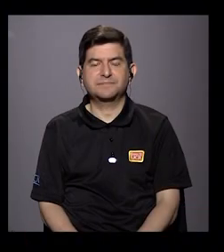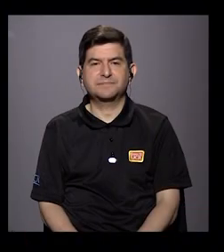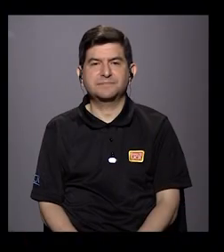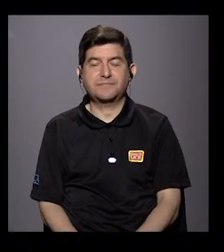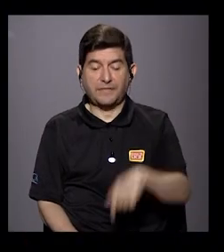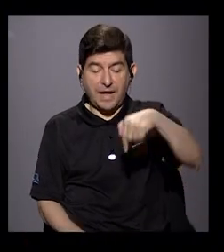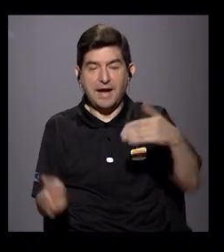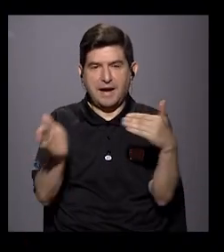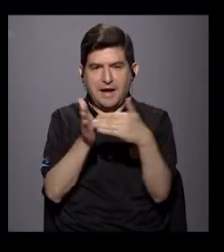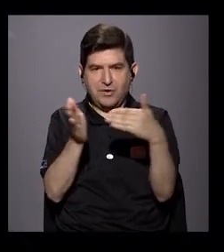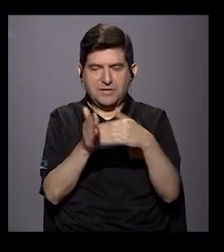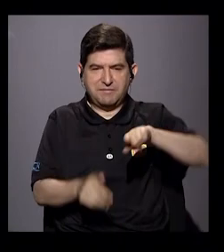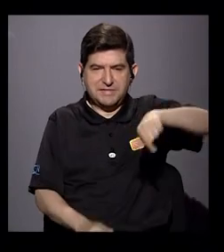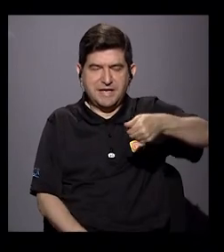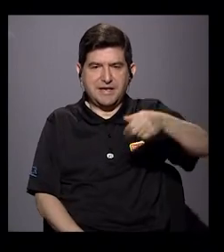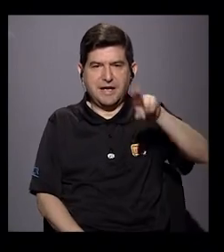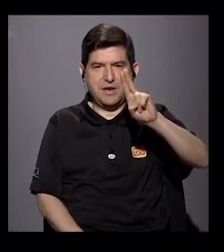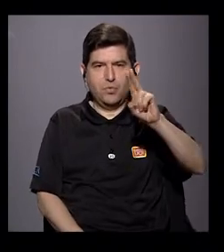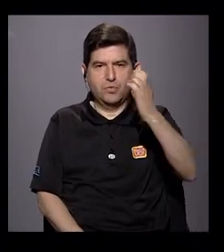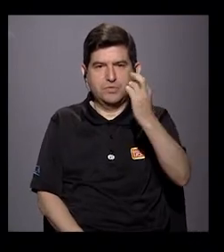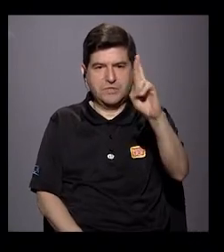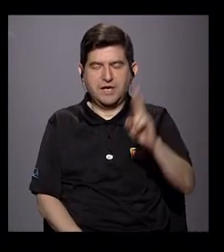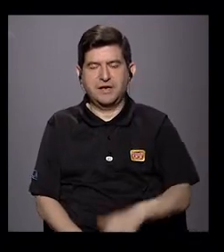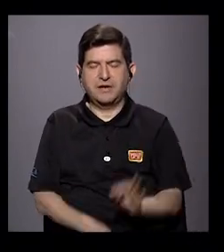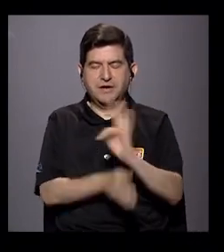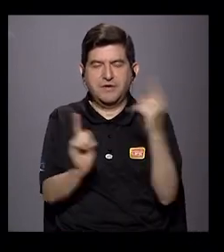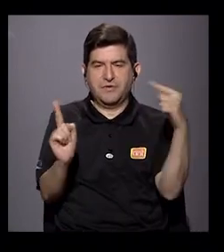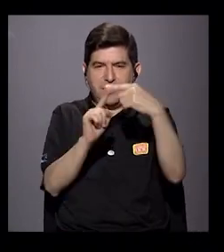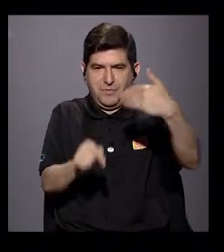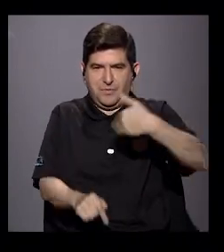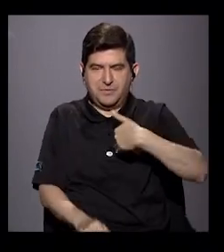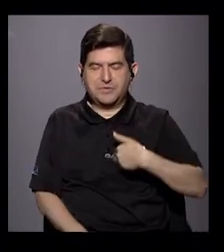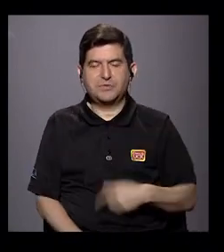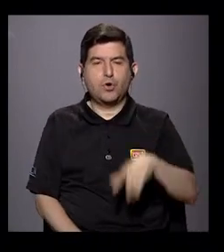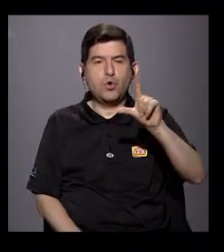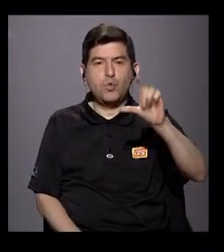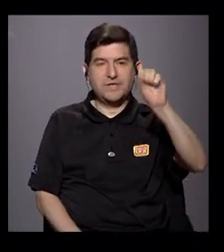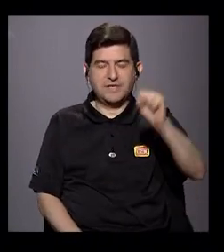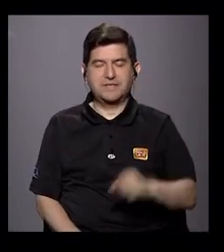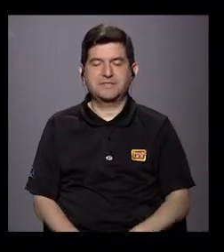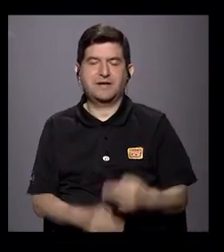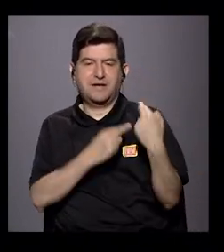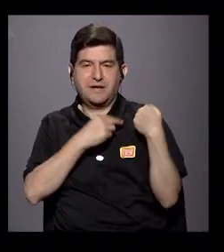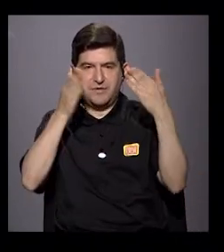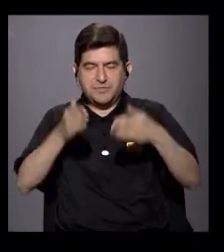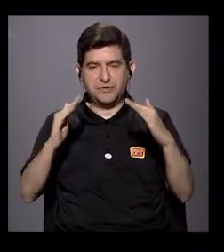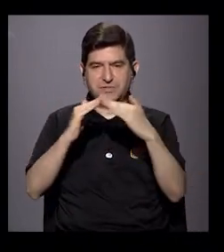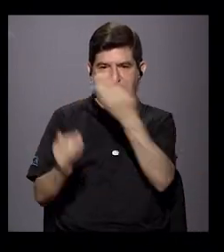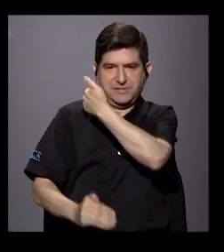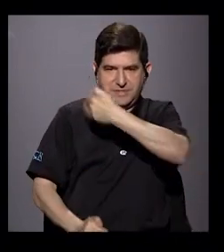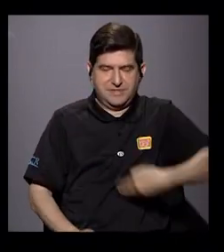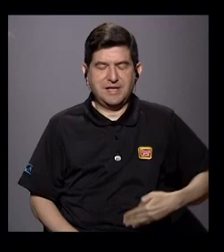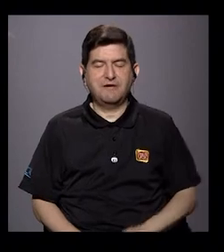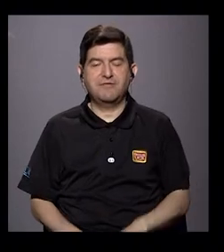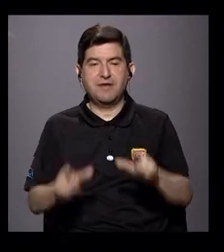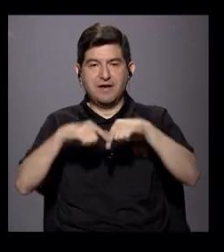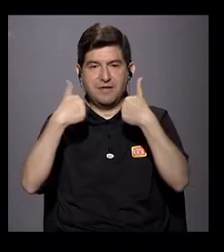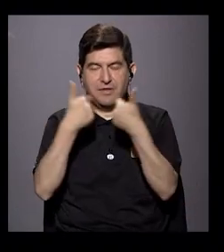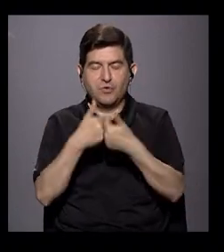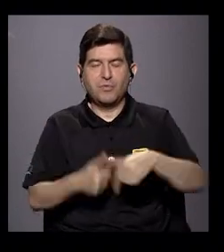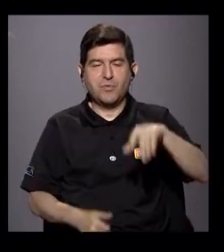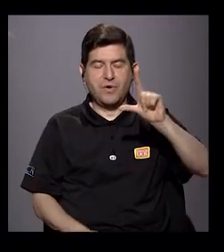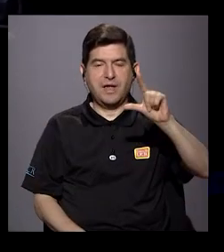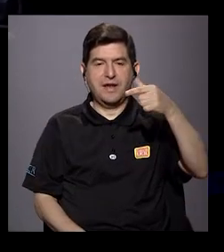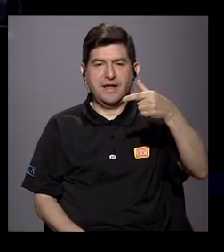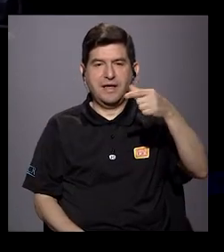Estamos de regreso acá en el canal Universidad de Costa Rica, donde hacemos Televisión con Sentido. Estamos con Luis Salazar, comisionado LGTBIQ+, de Casa